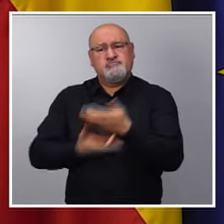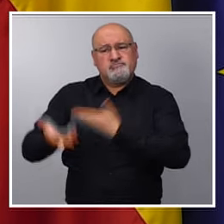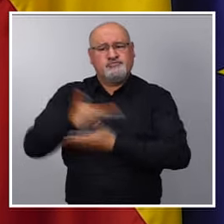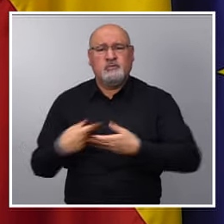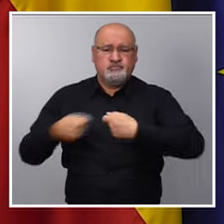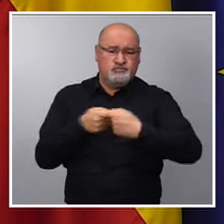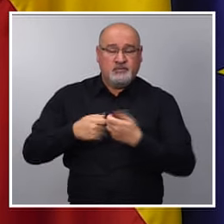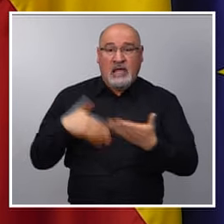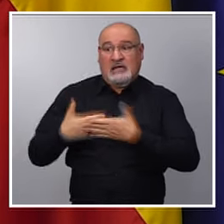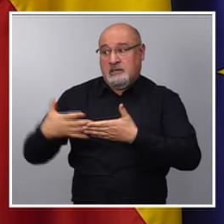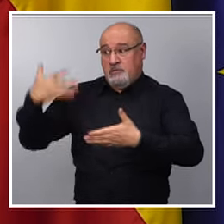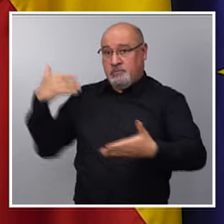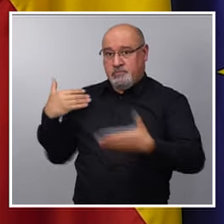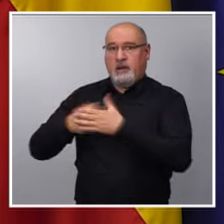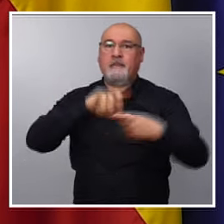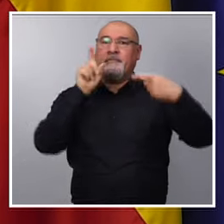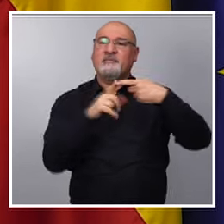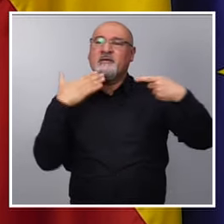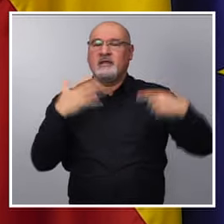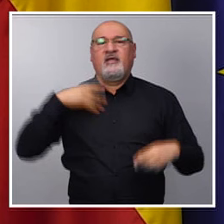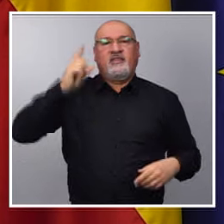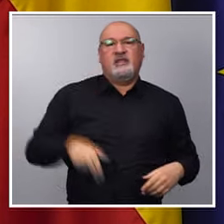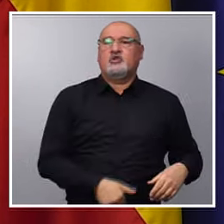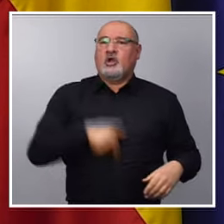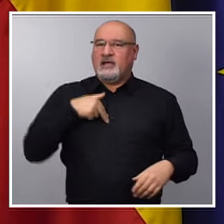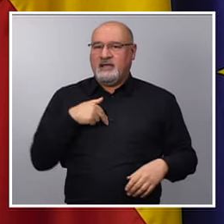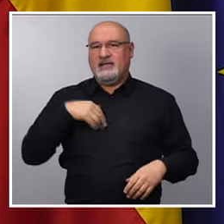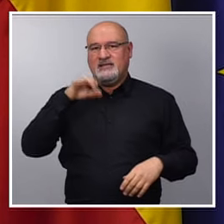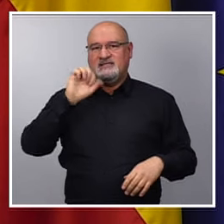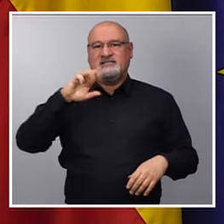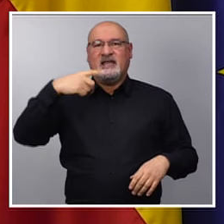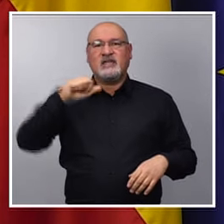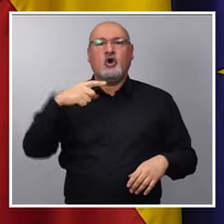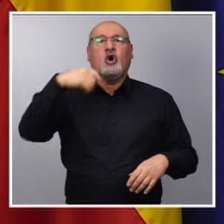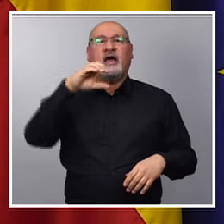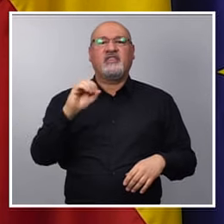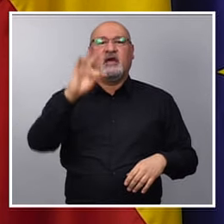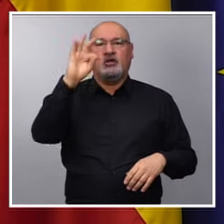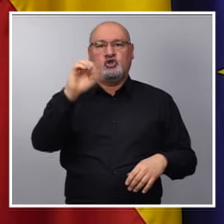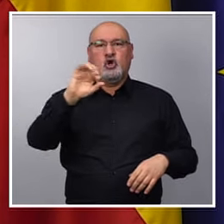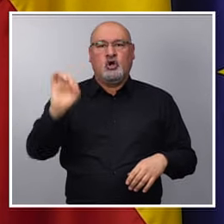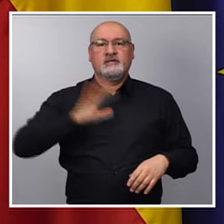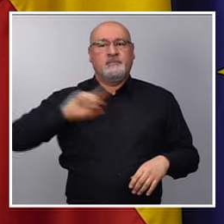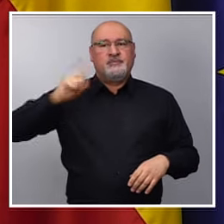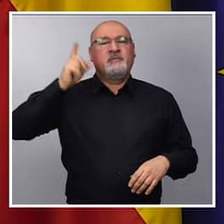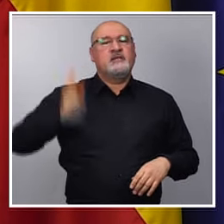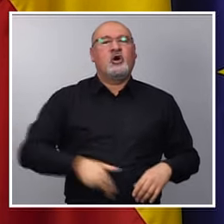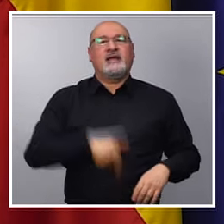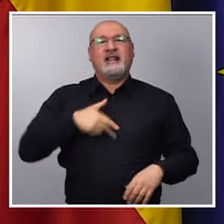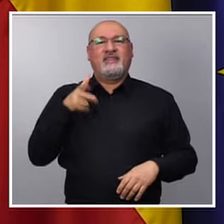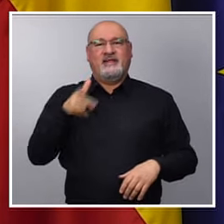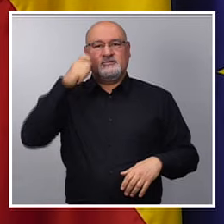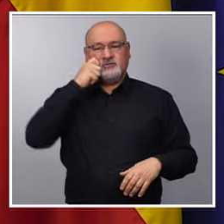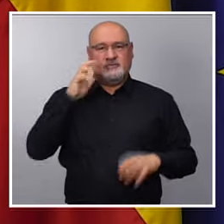hasta aquí. En primer lugar al director general Sergio García Torres el primer director general de derechos de los animales de la historia de nuestro país